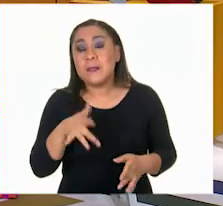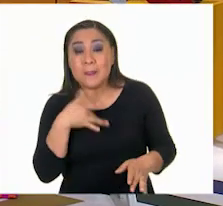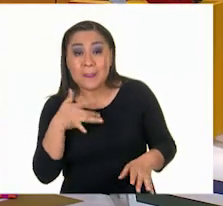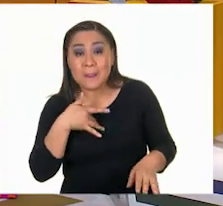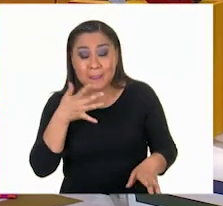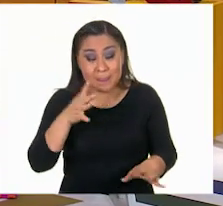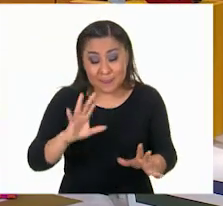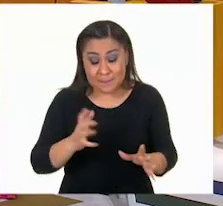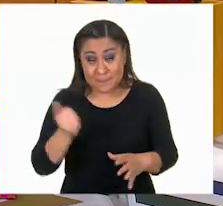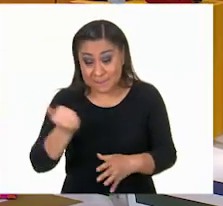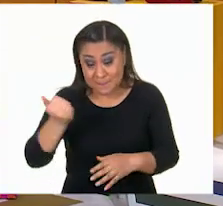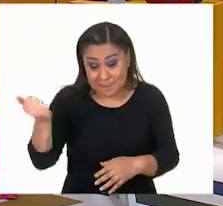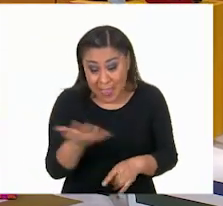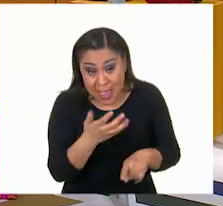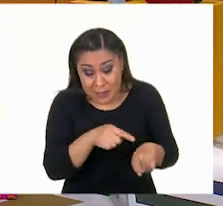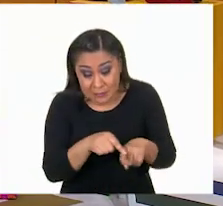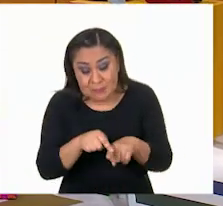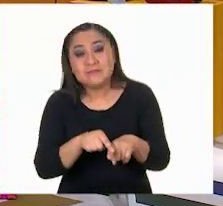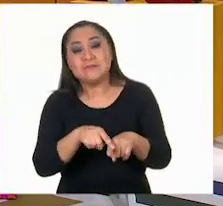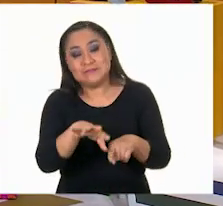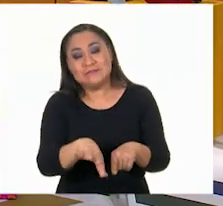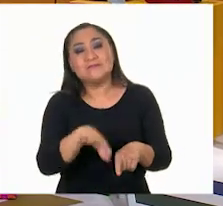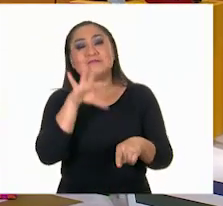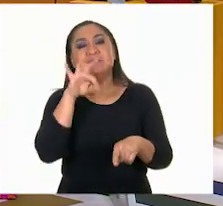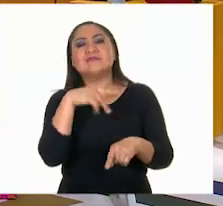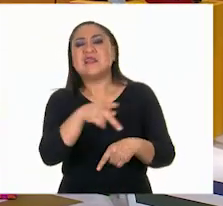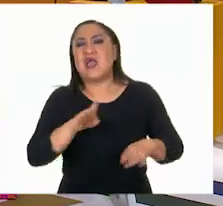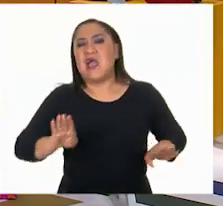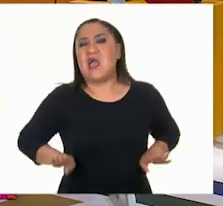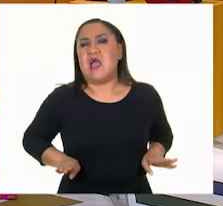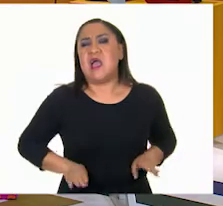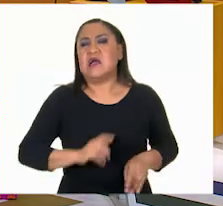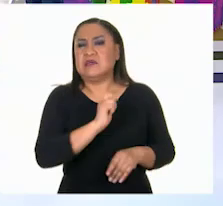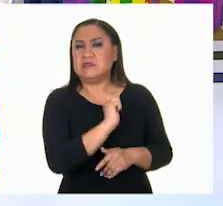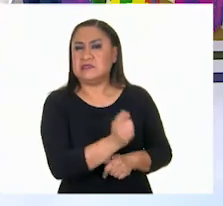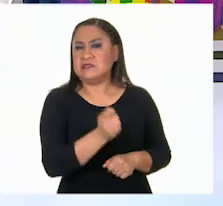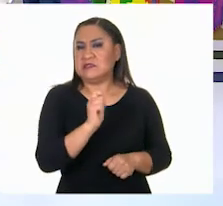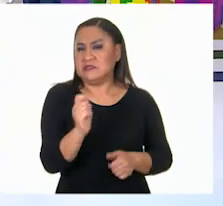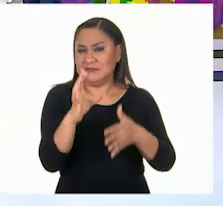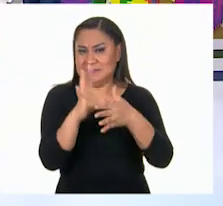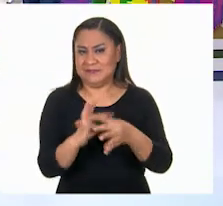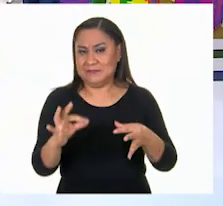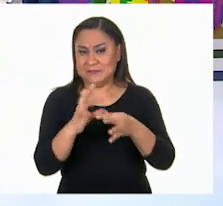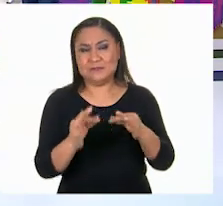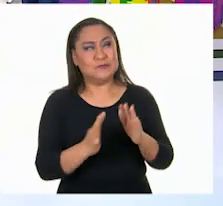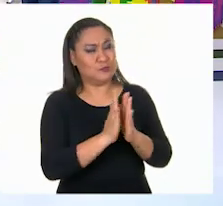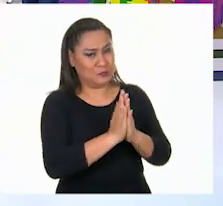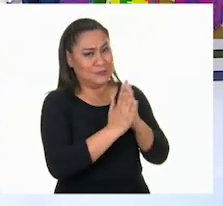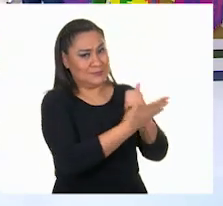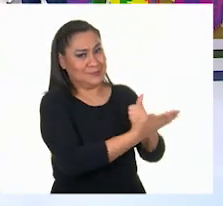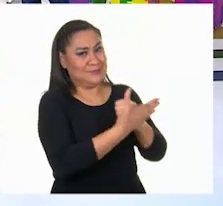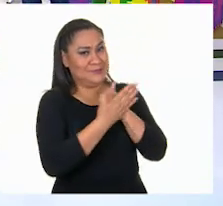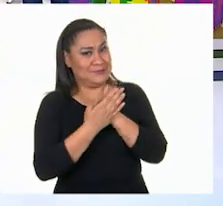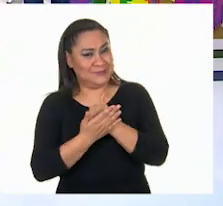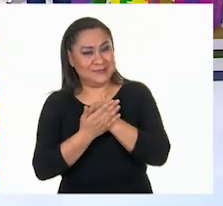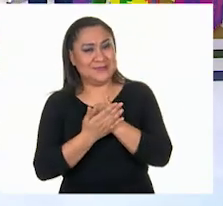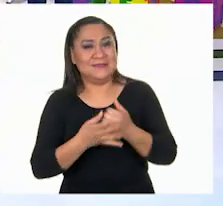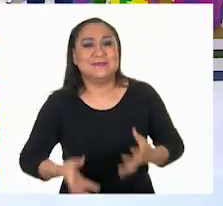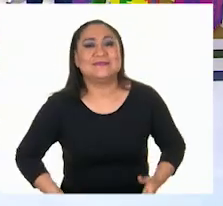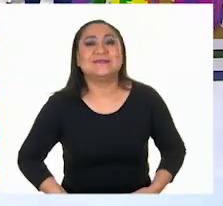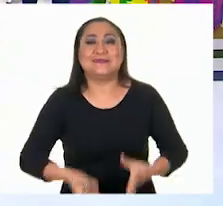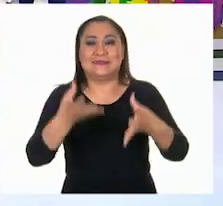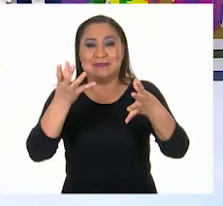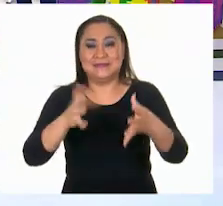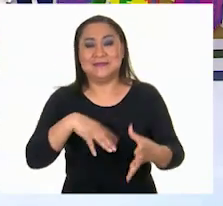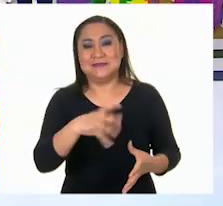caiga, bueno, son las características que vamos a ver de esa pirámide. ¿Qué te parece si me ayudas a tirar este dado y vamos